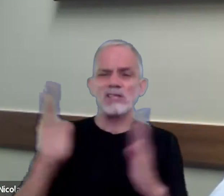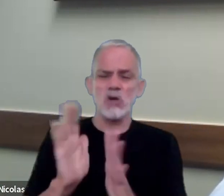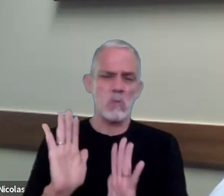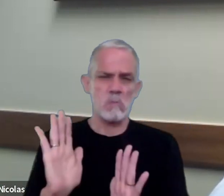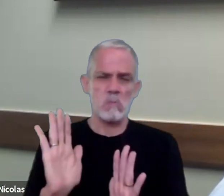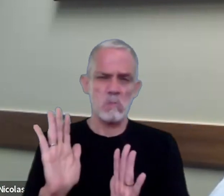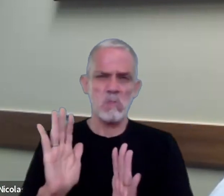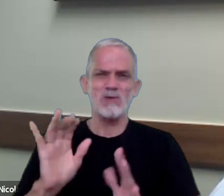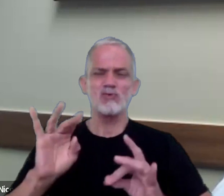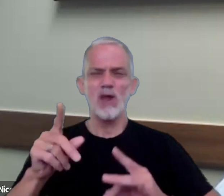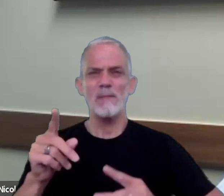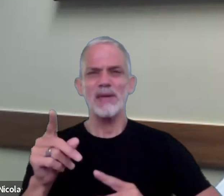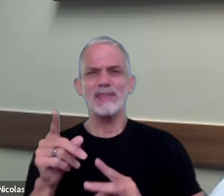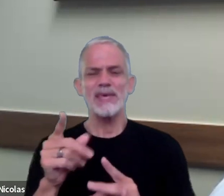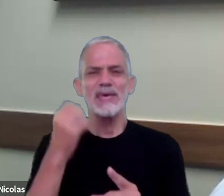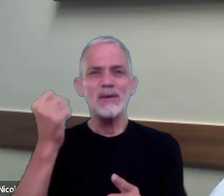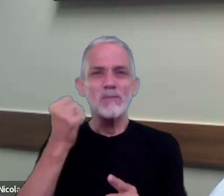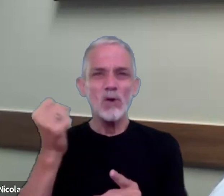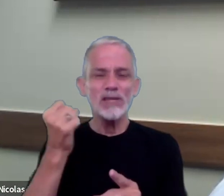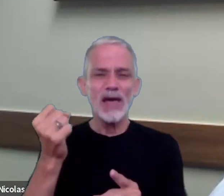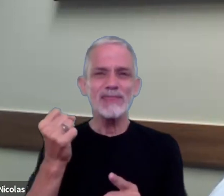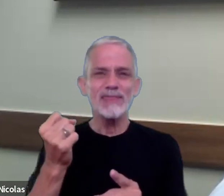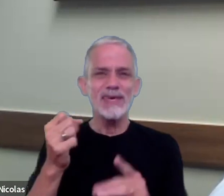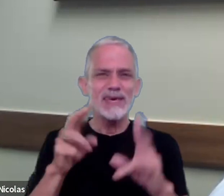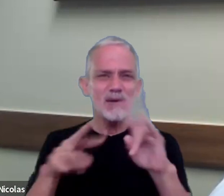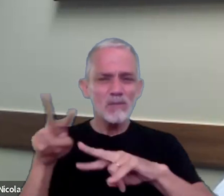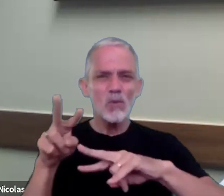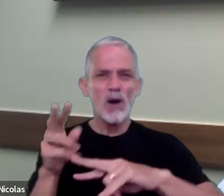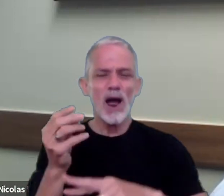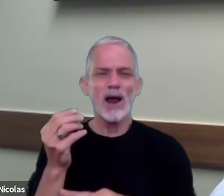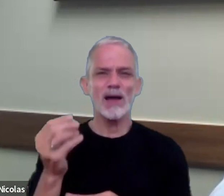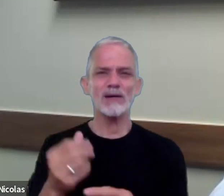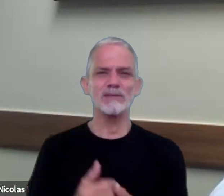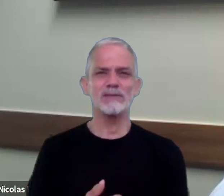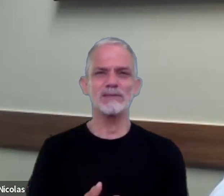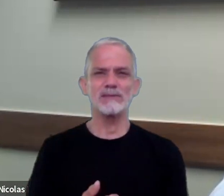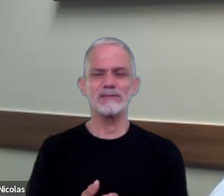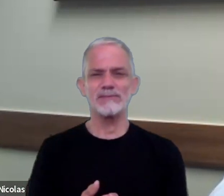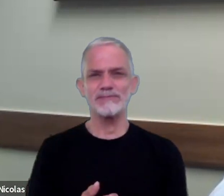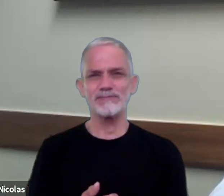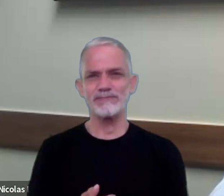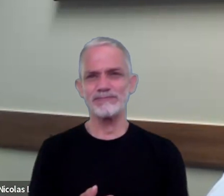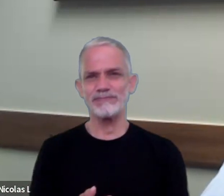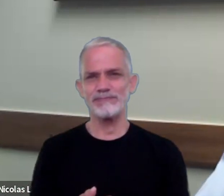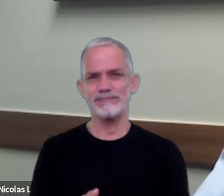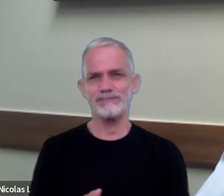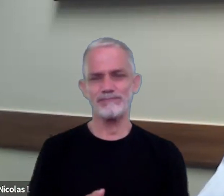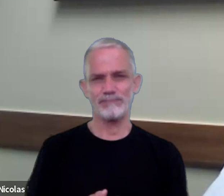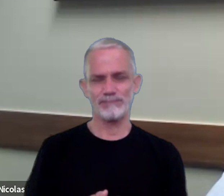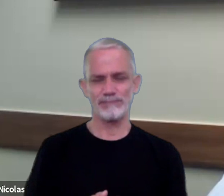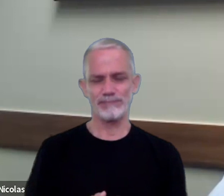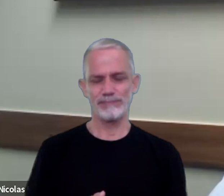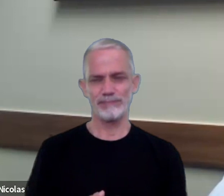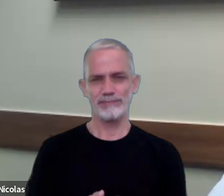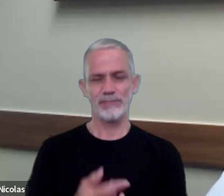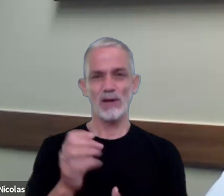es que lo que nosotros llamamos benchmarkiar